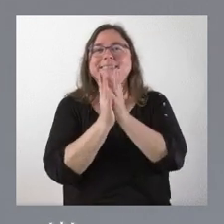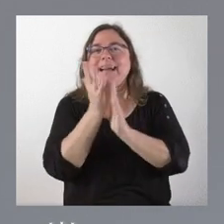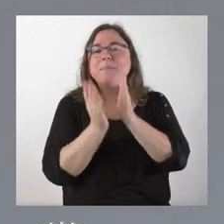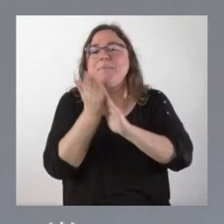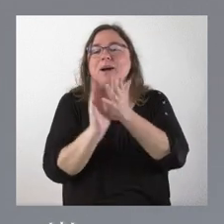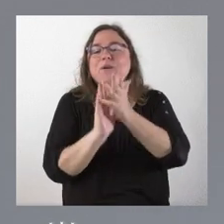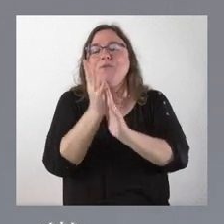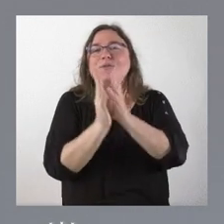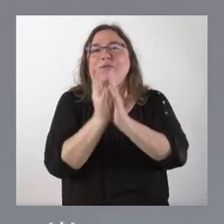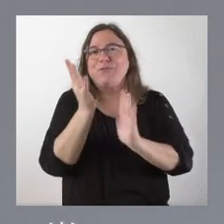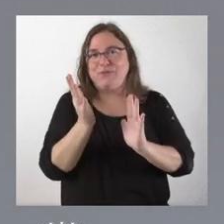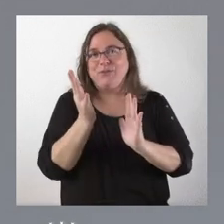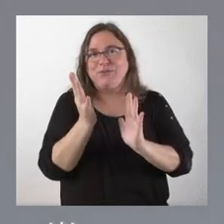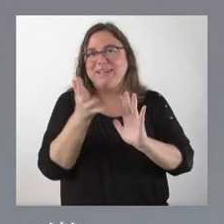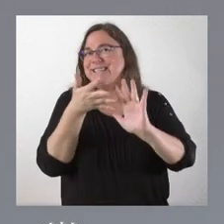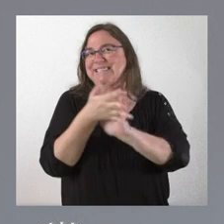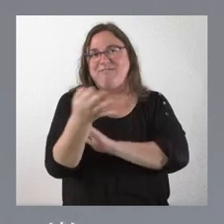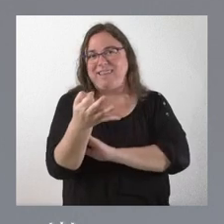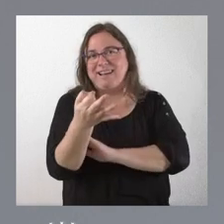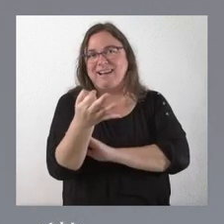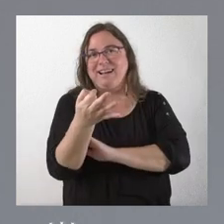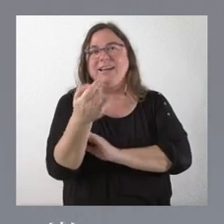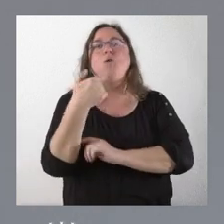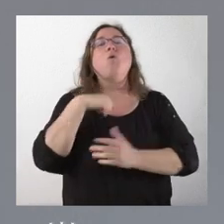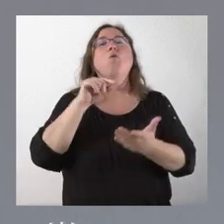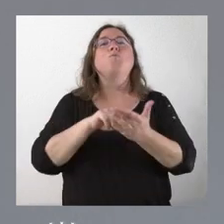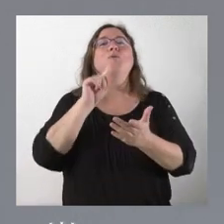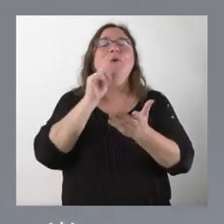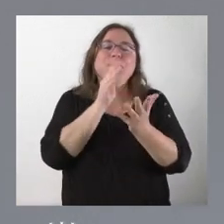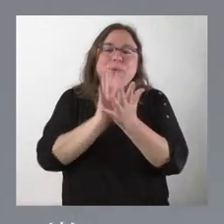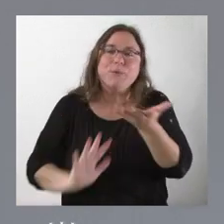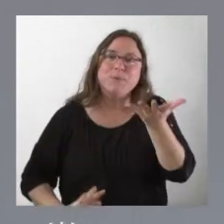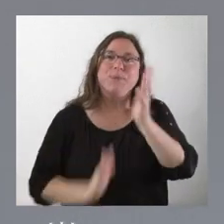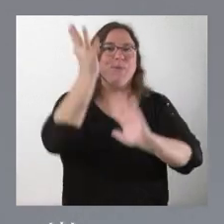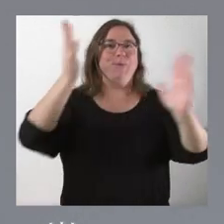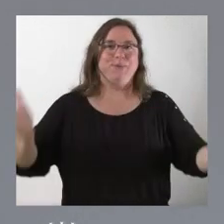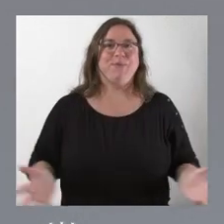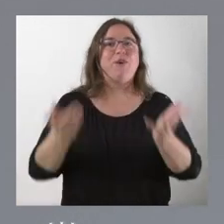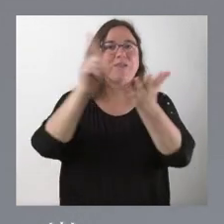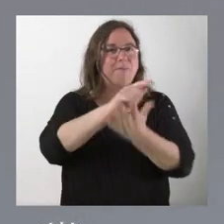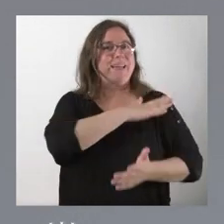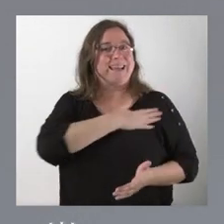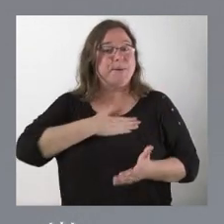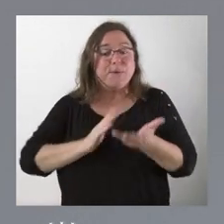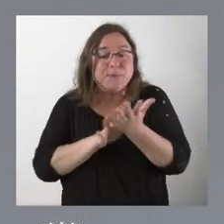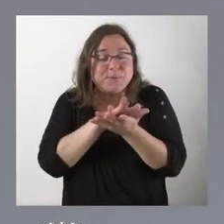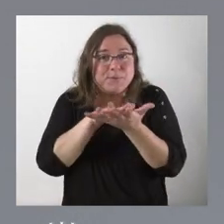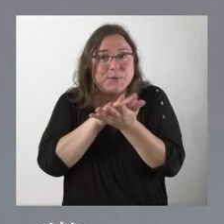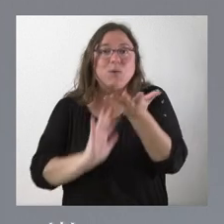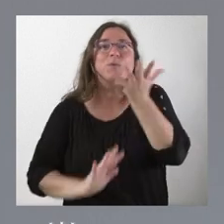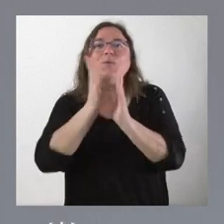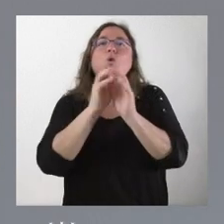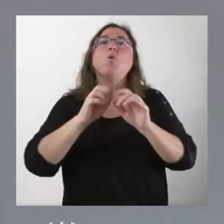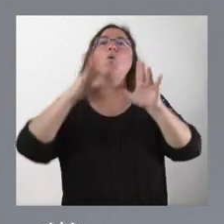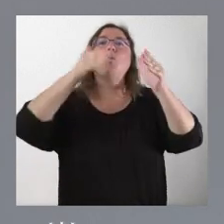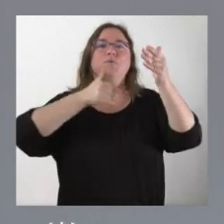Y que nuestra misión es reavivarlas. Reavivarlas para que esas brasas iluminen el